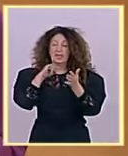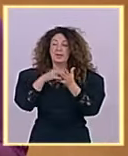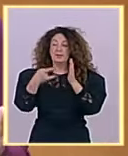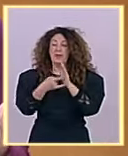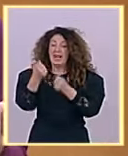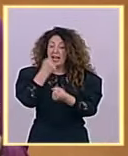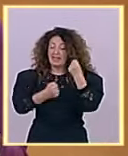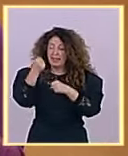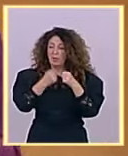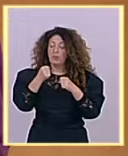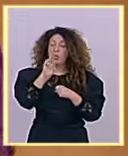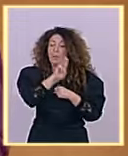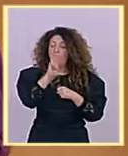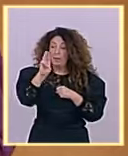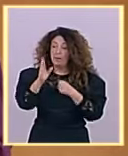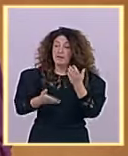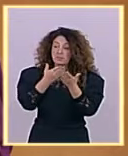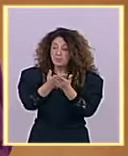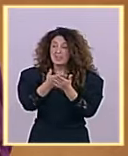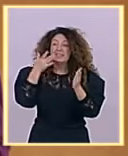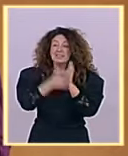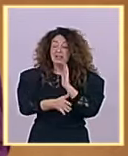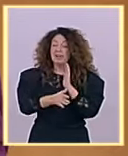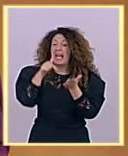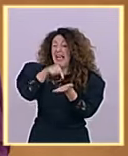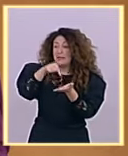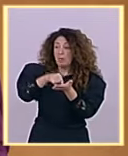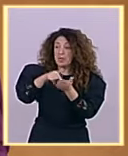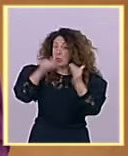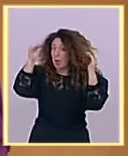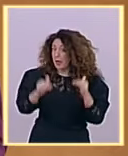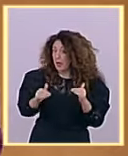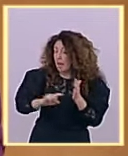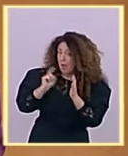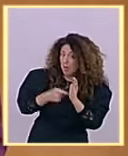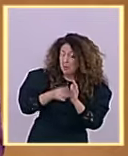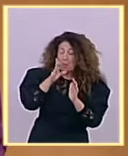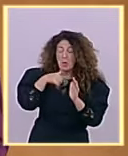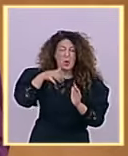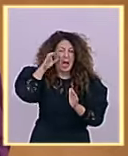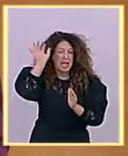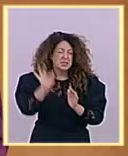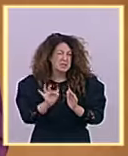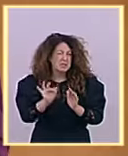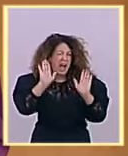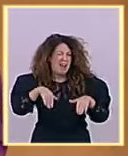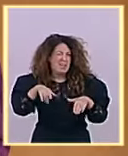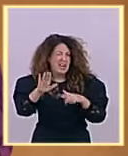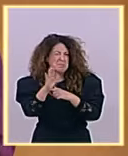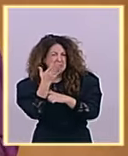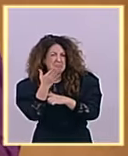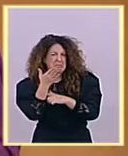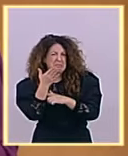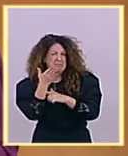lo escucho aquí en la tribuna y al final uno no se aclara de qué es lo que plantea. O sea, ustedes están de acuerdo o no con bajarle los